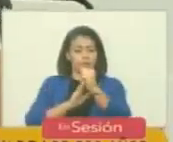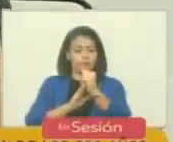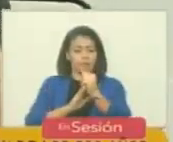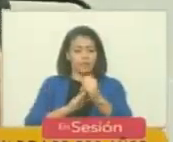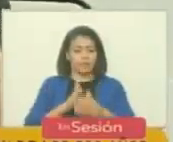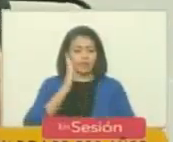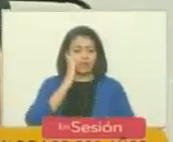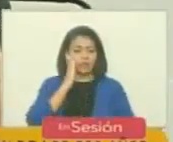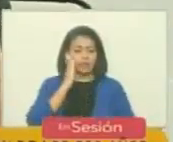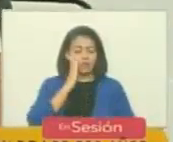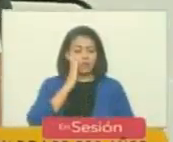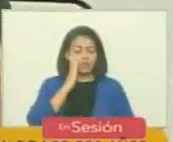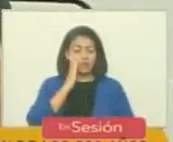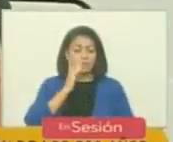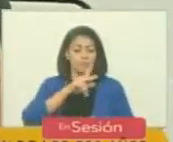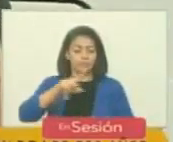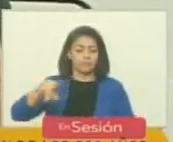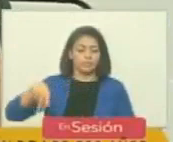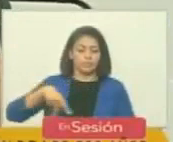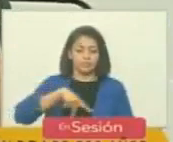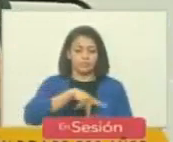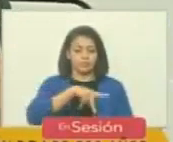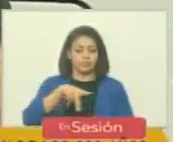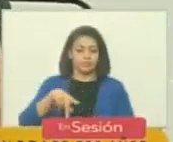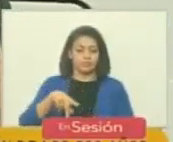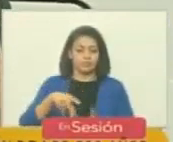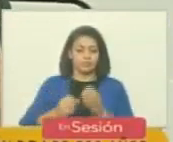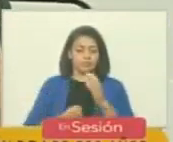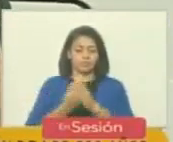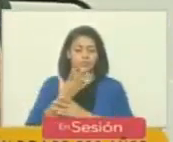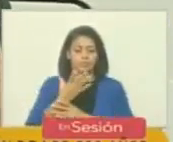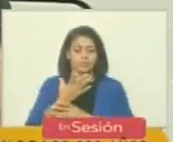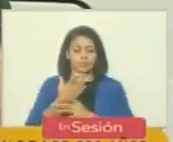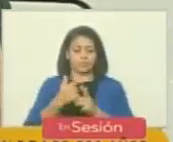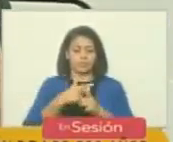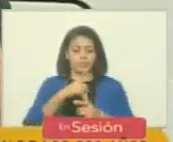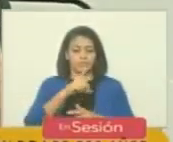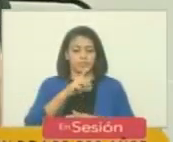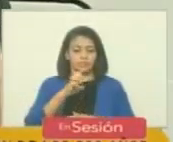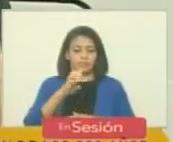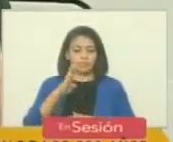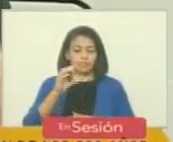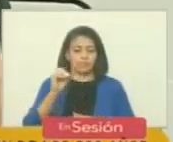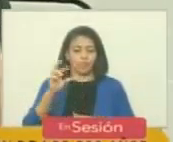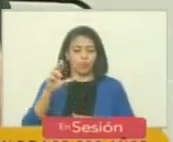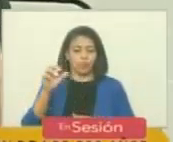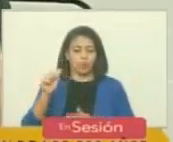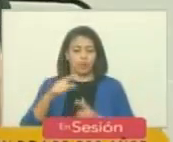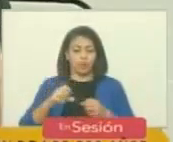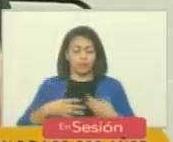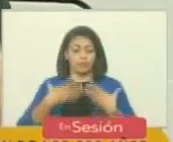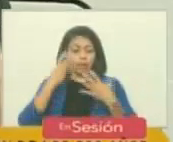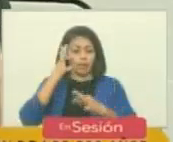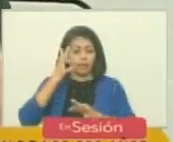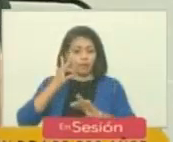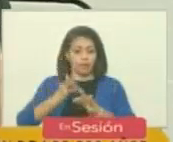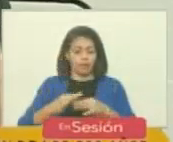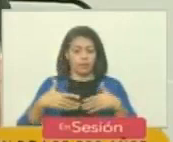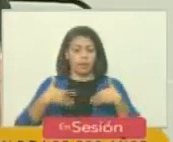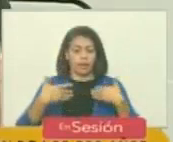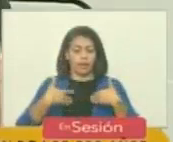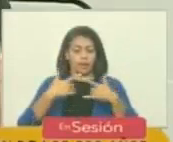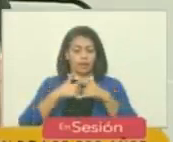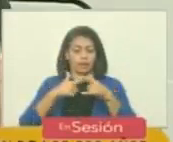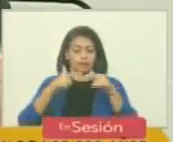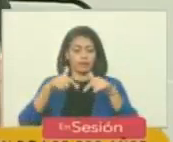madres de la plaza de mayo Ebe Bonafine que nos contagió con esa fe y ese entusiasmo en una